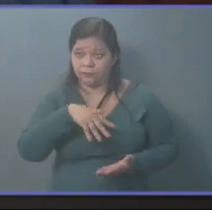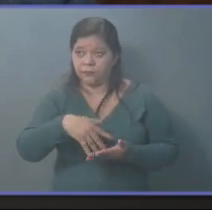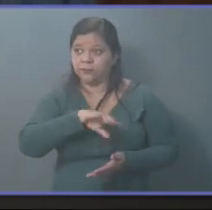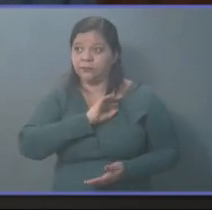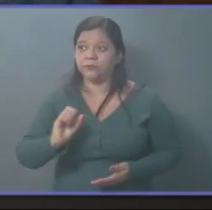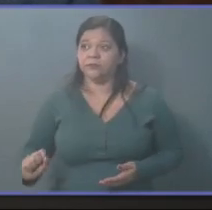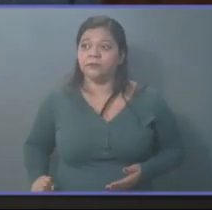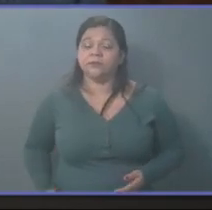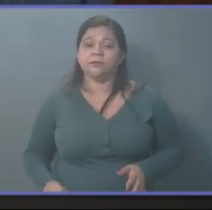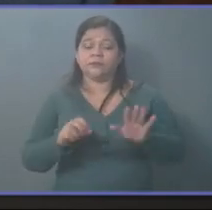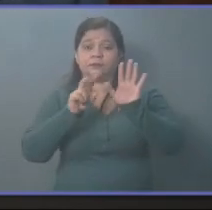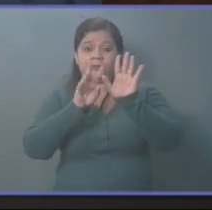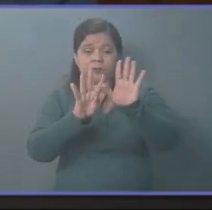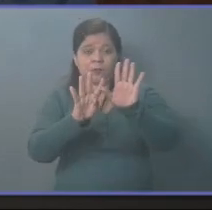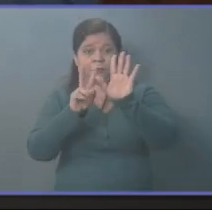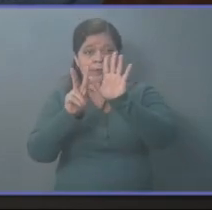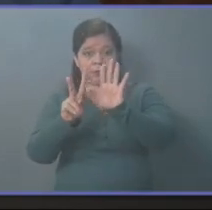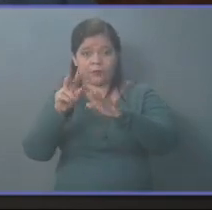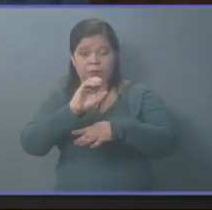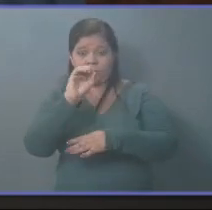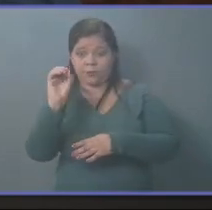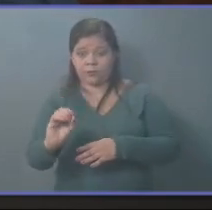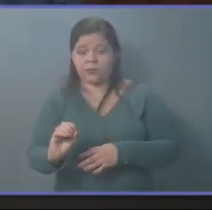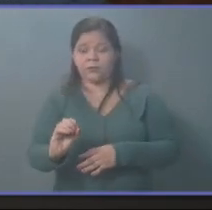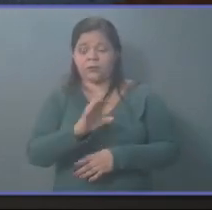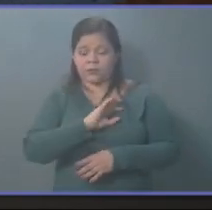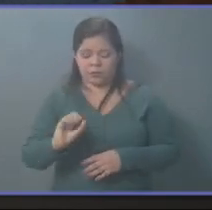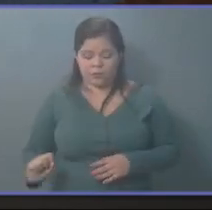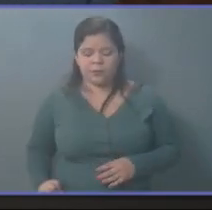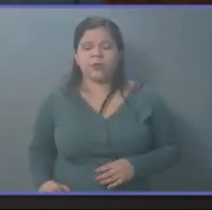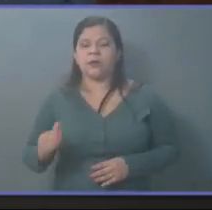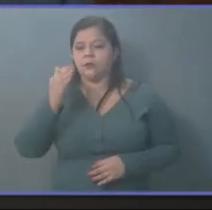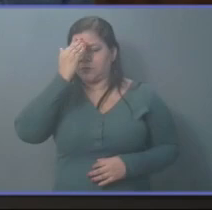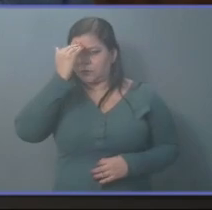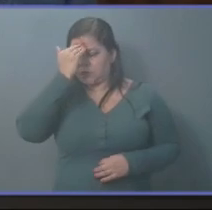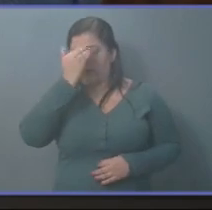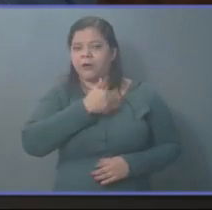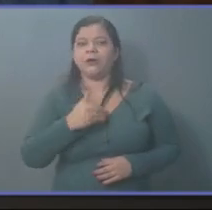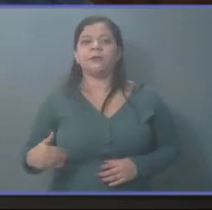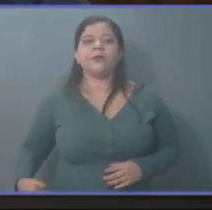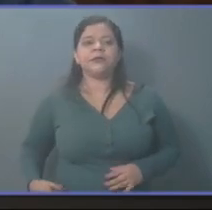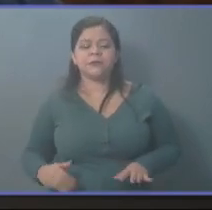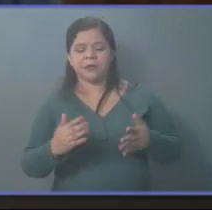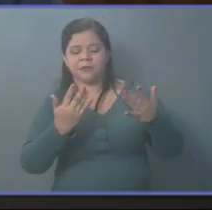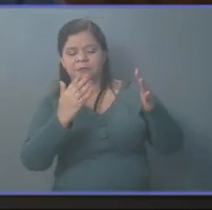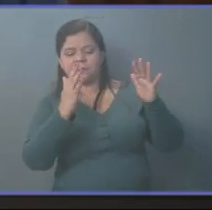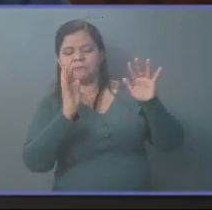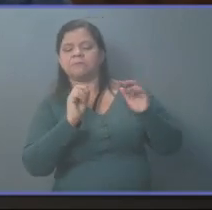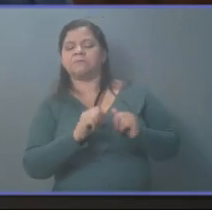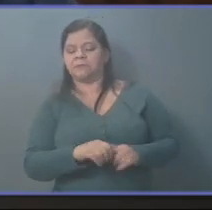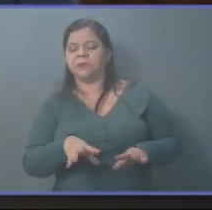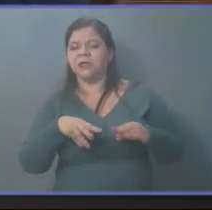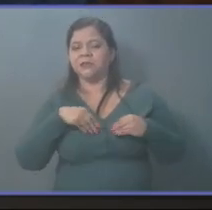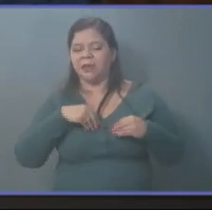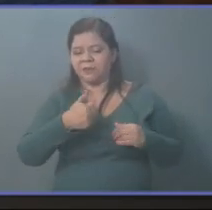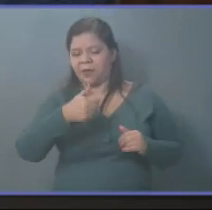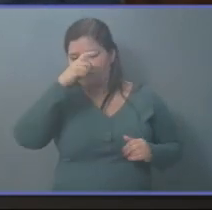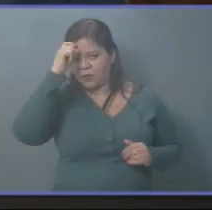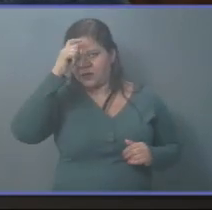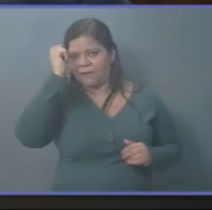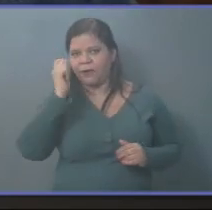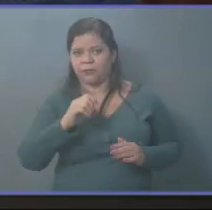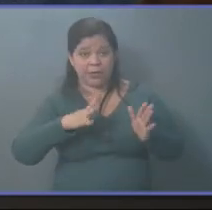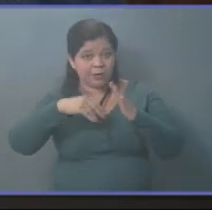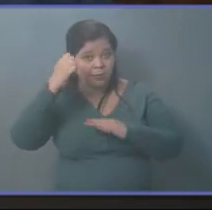97% de los salvadoreños reconoce el trabajo del presidente y de sus funcionarios y eso es lo más